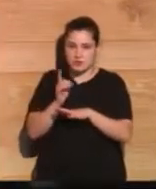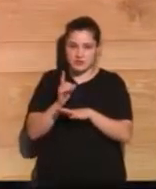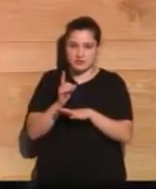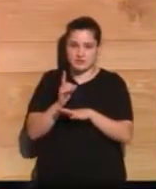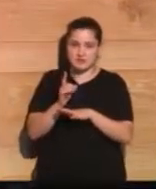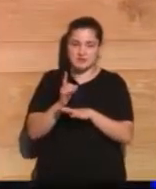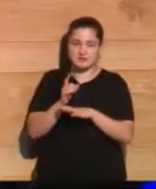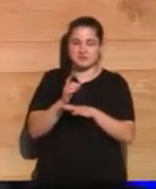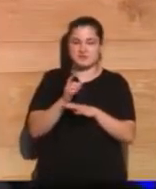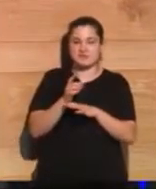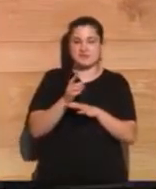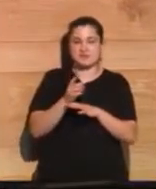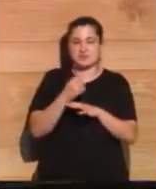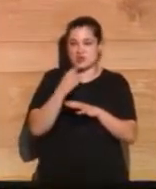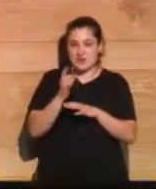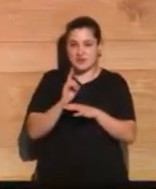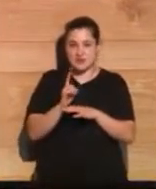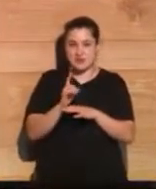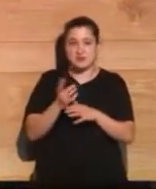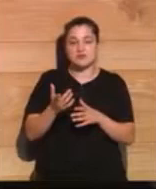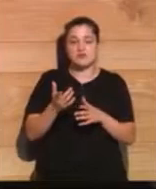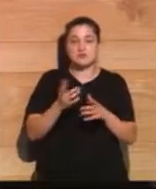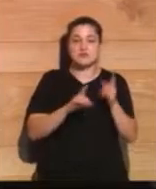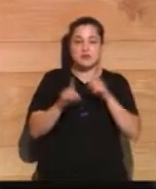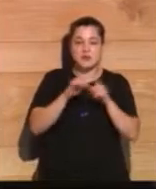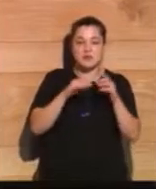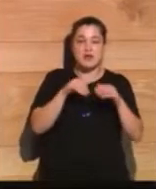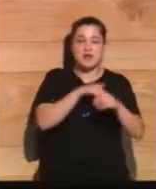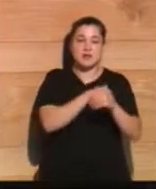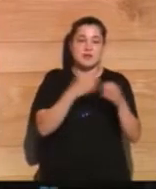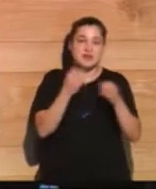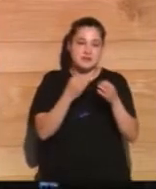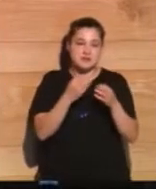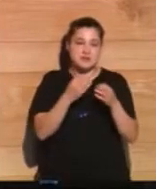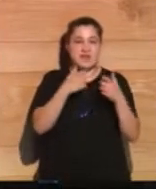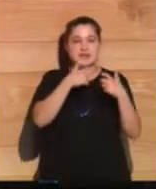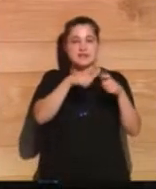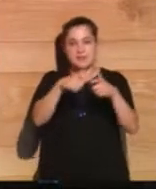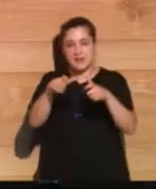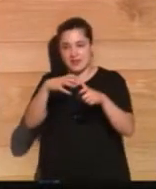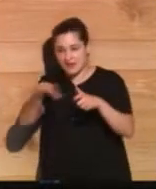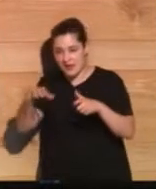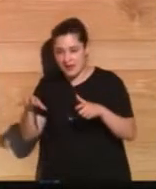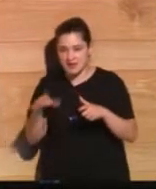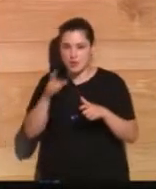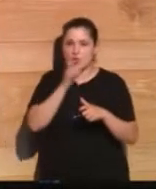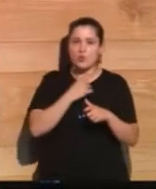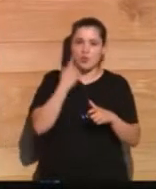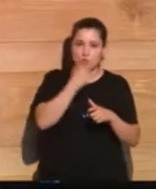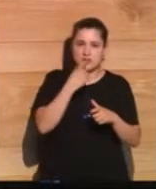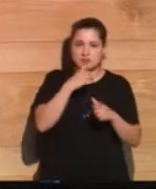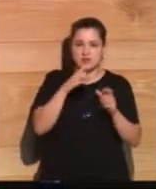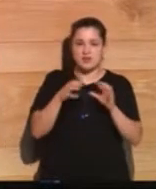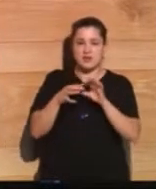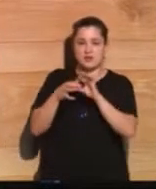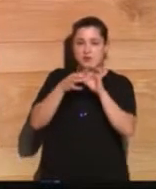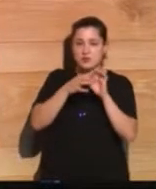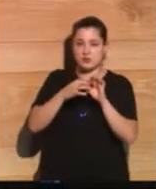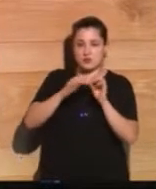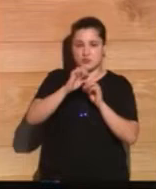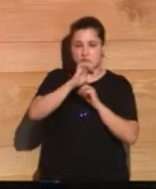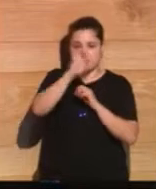tendencia en la academia es precisamente en muchos casos segmentar, y eso cuesta mucho, es decir, la Unión Europea lleva tiempo,